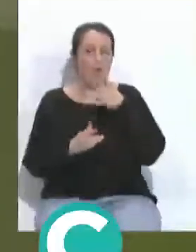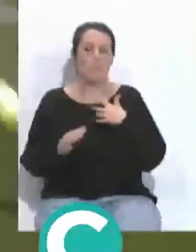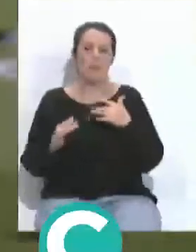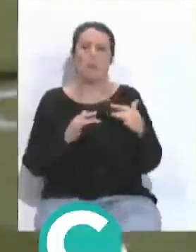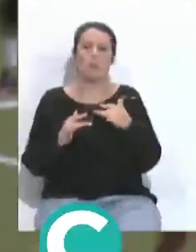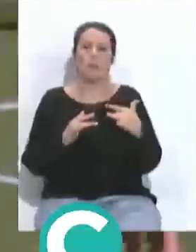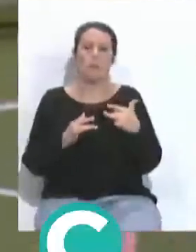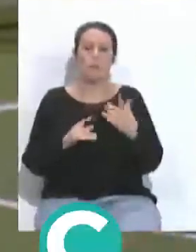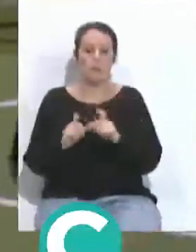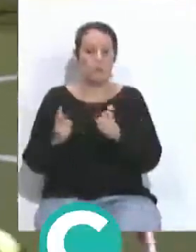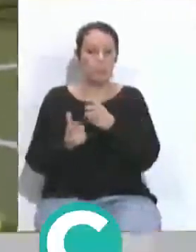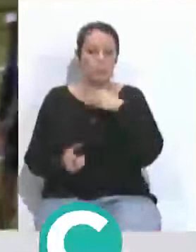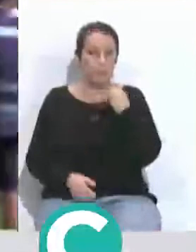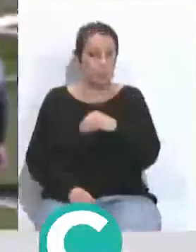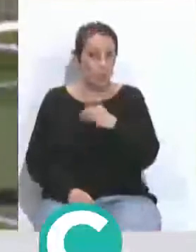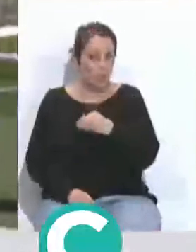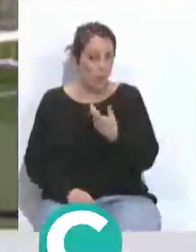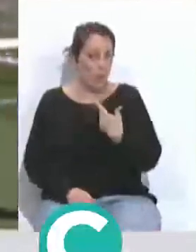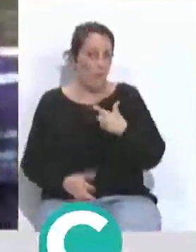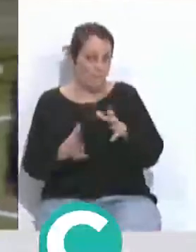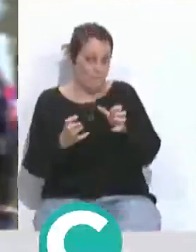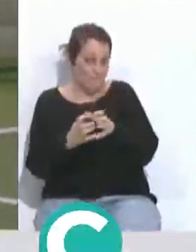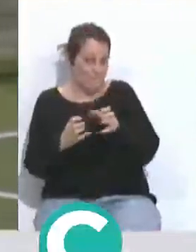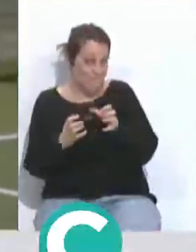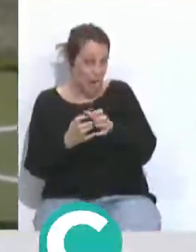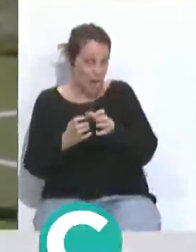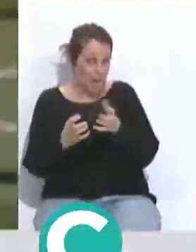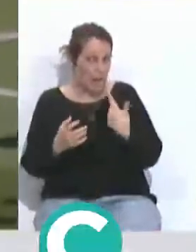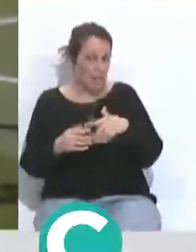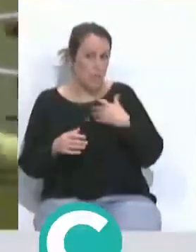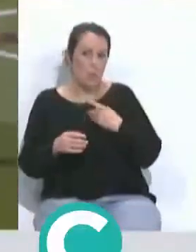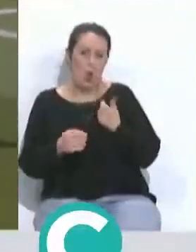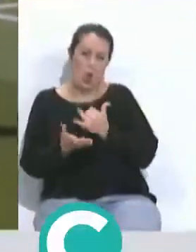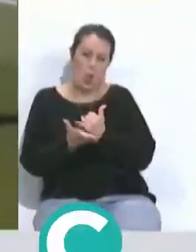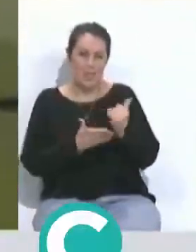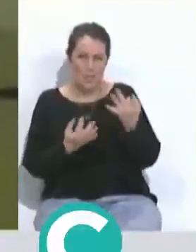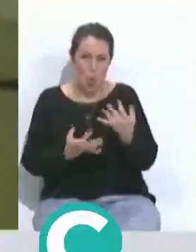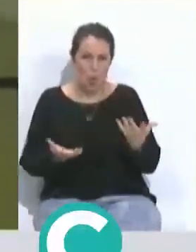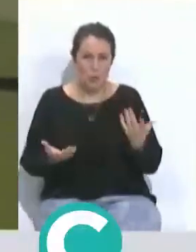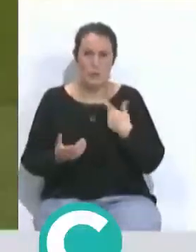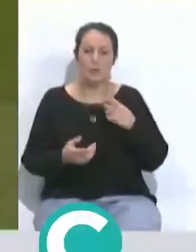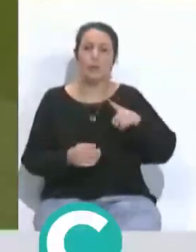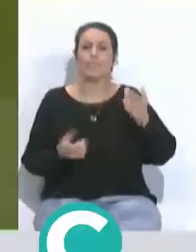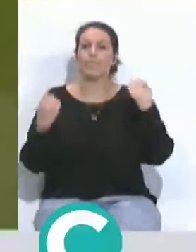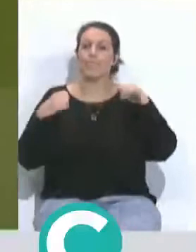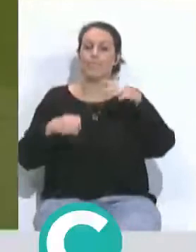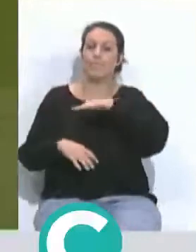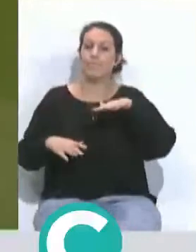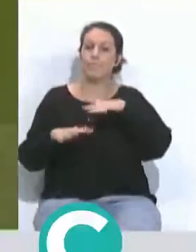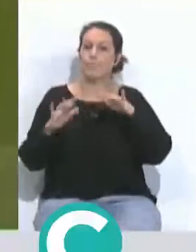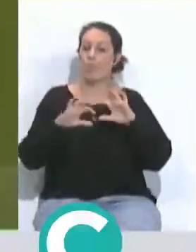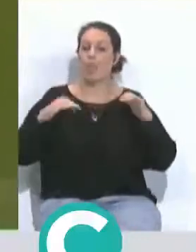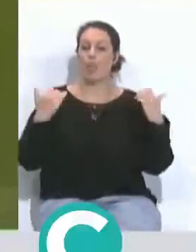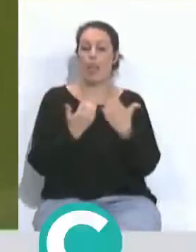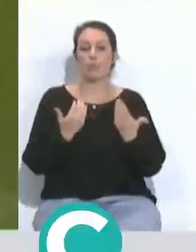contra un equipo joven que te va a poner muchas ganas, que te va a meter cierta pierna y sobre todo el entrenar en Carranza. Yo lo